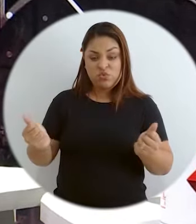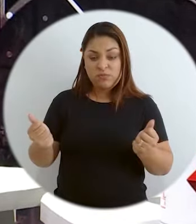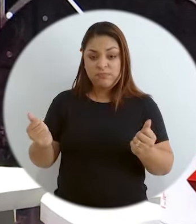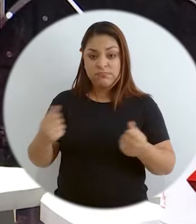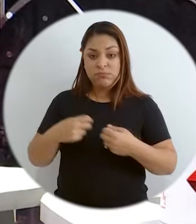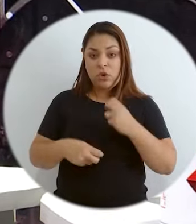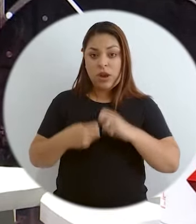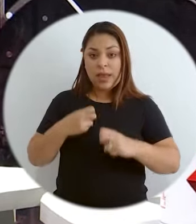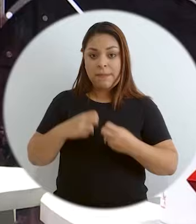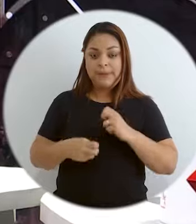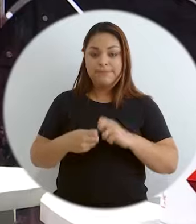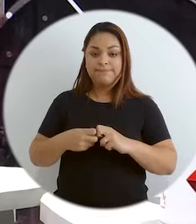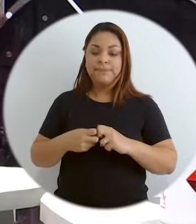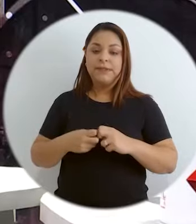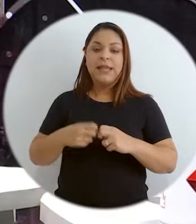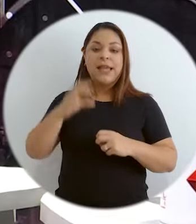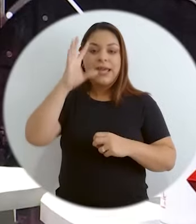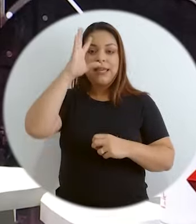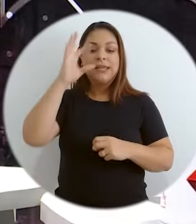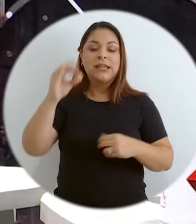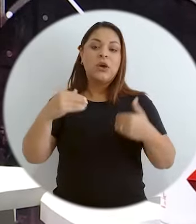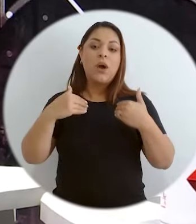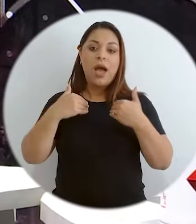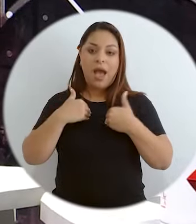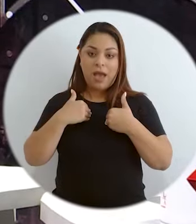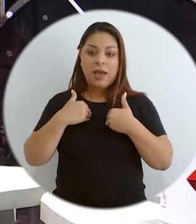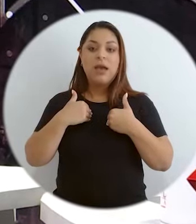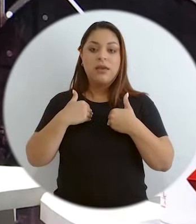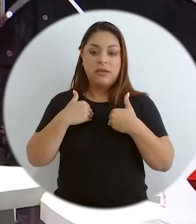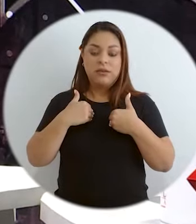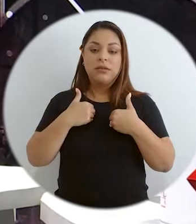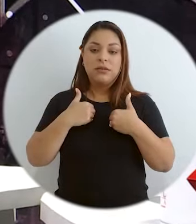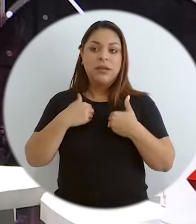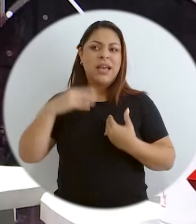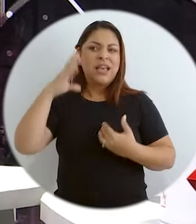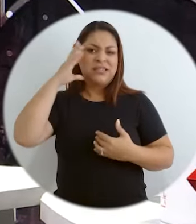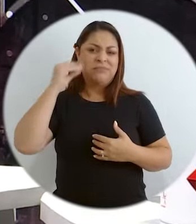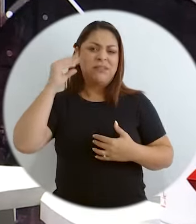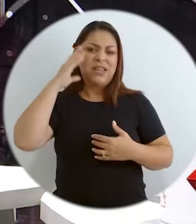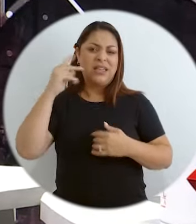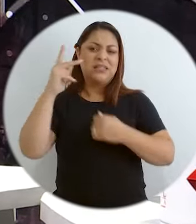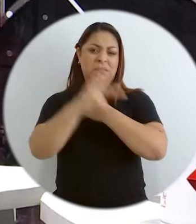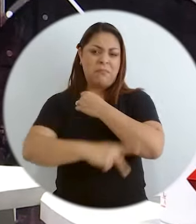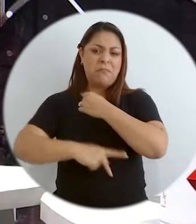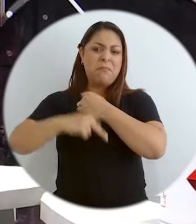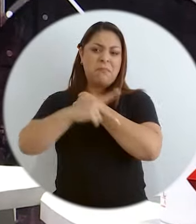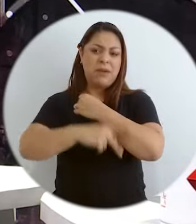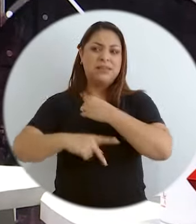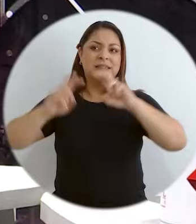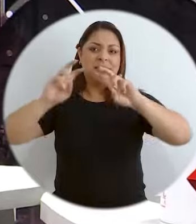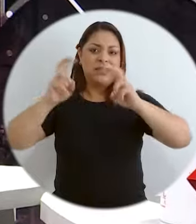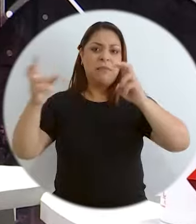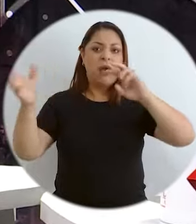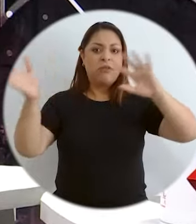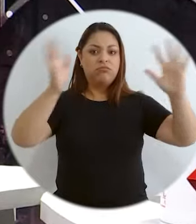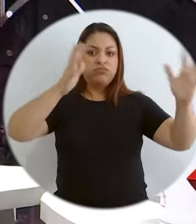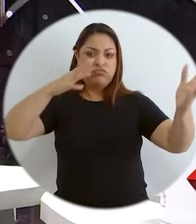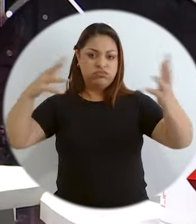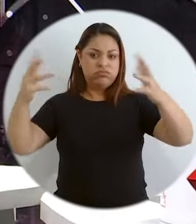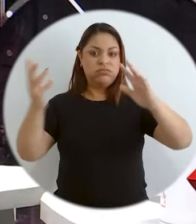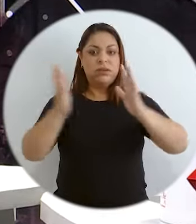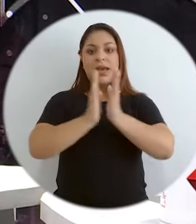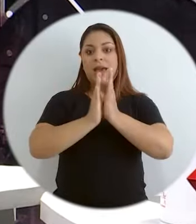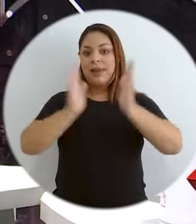¿verdad?, va a solucionar problemas. Creo que hay un entramado institucional y el país lo tiene, porque el país tiene una experiencia